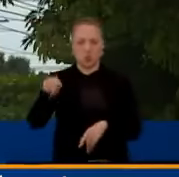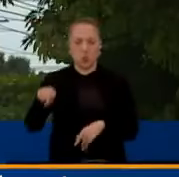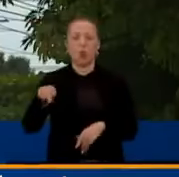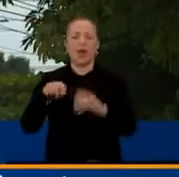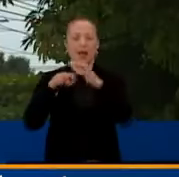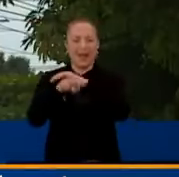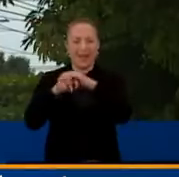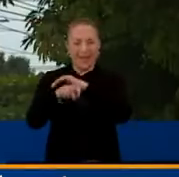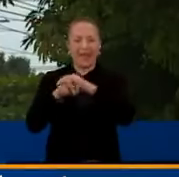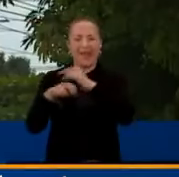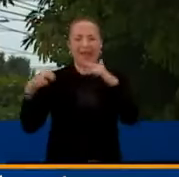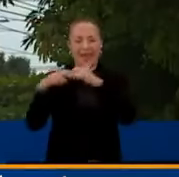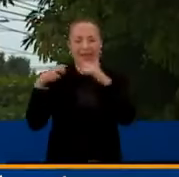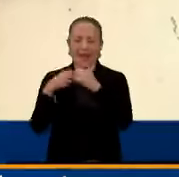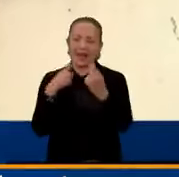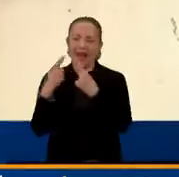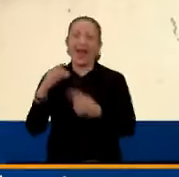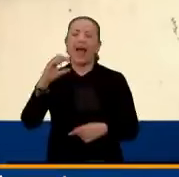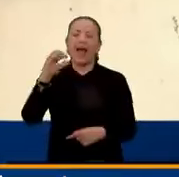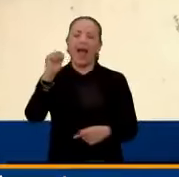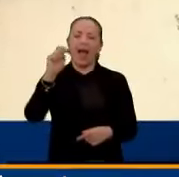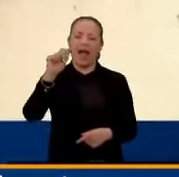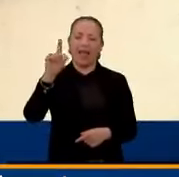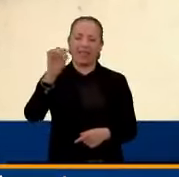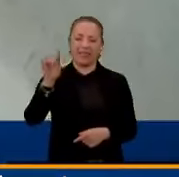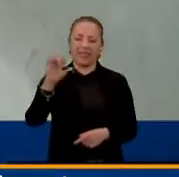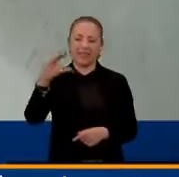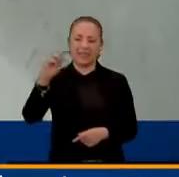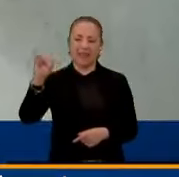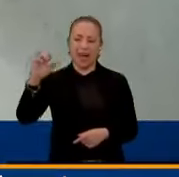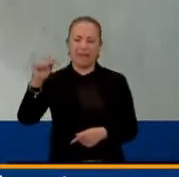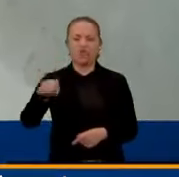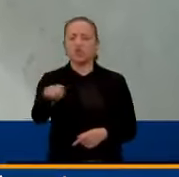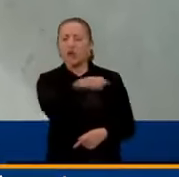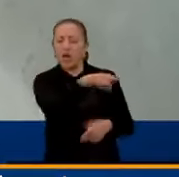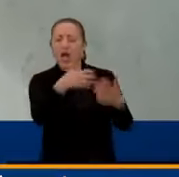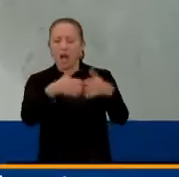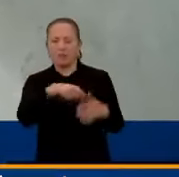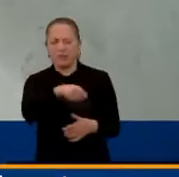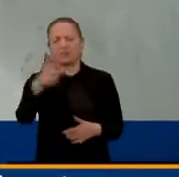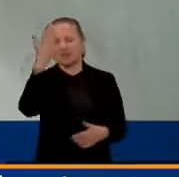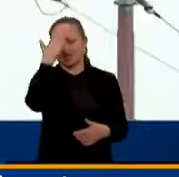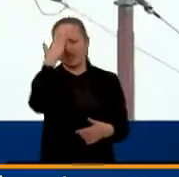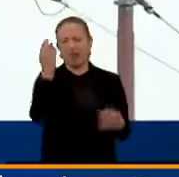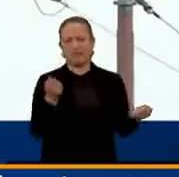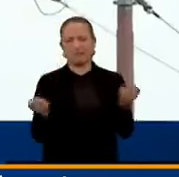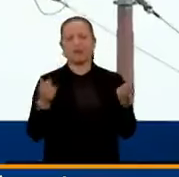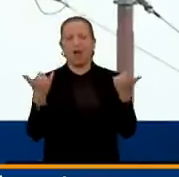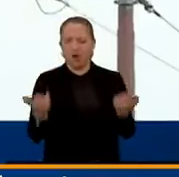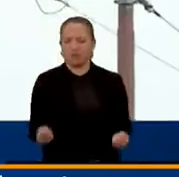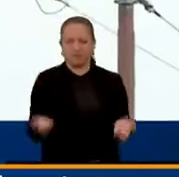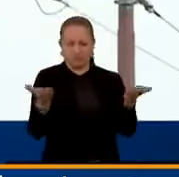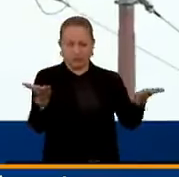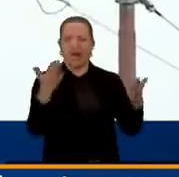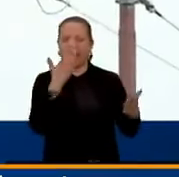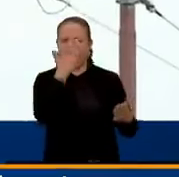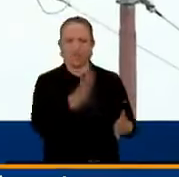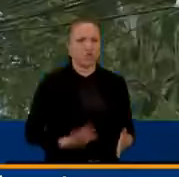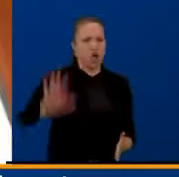que las empresas implicadas están preparadas para atender esta situación y que hoy se está garantizando el suministro de gas en todo el país.